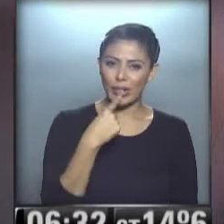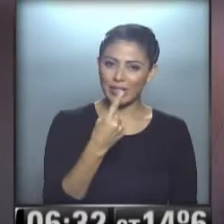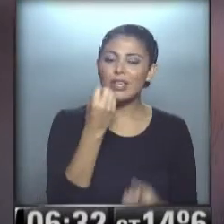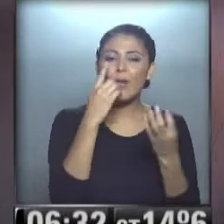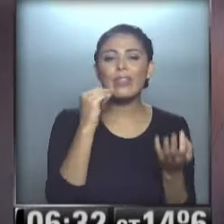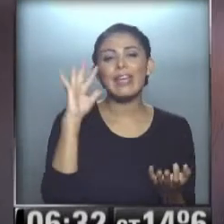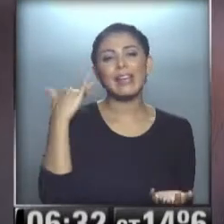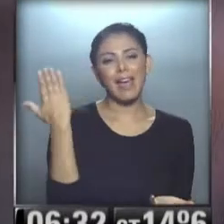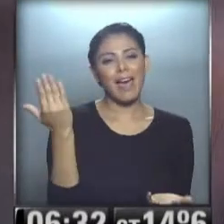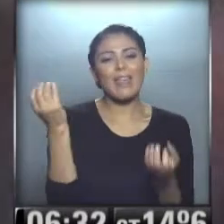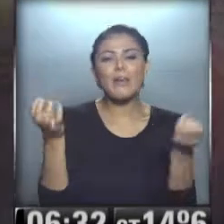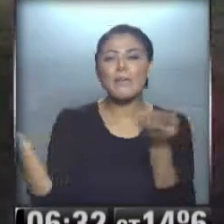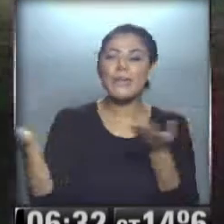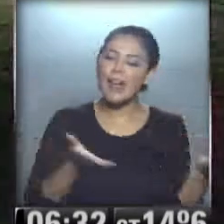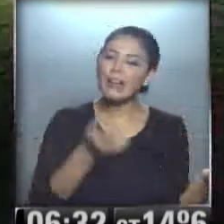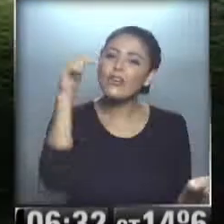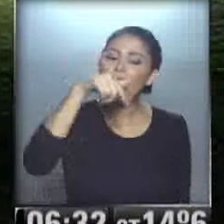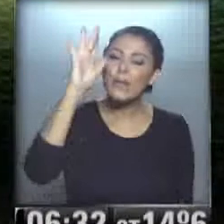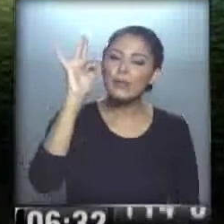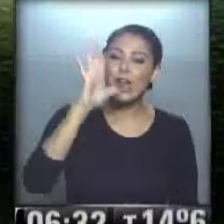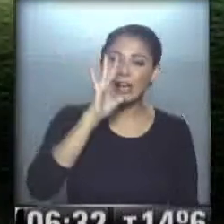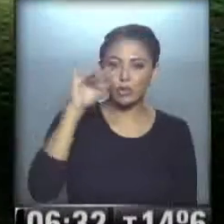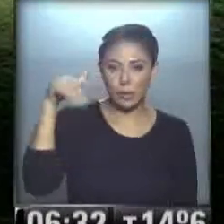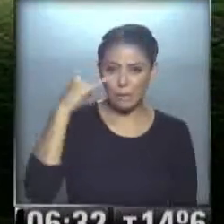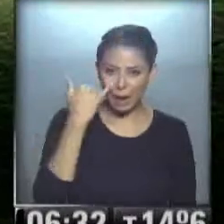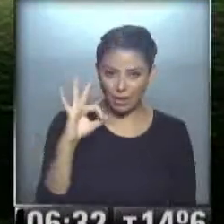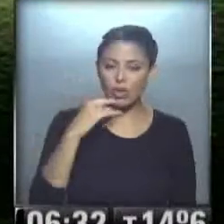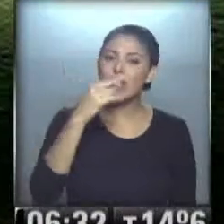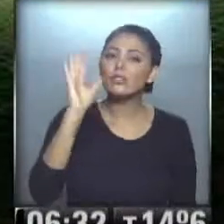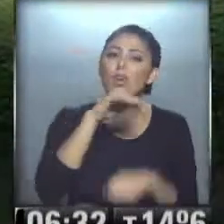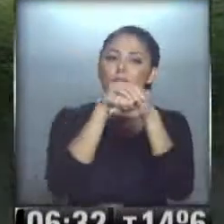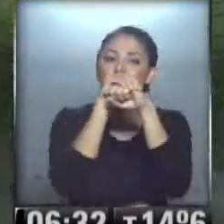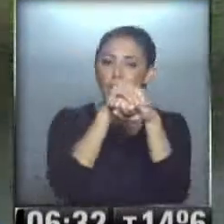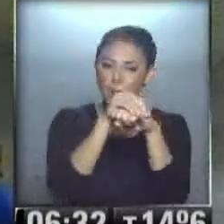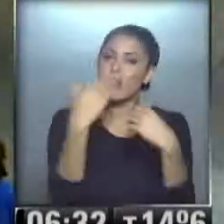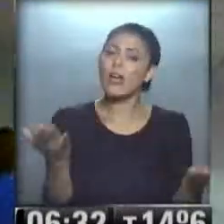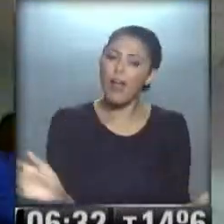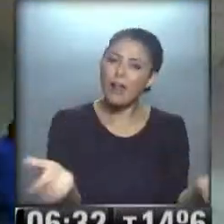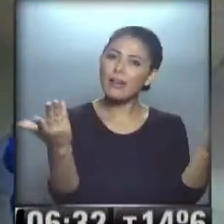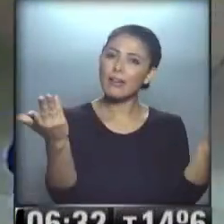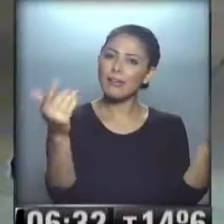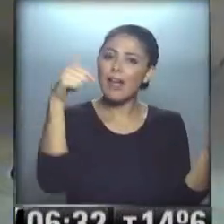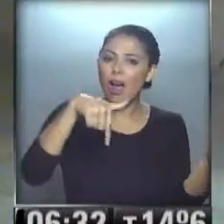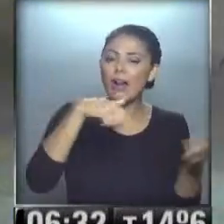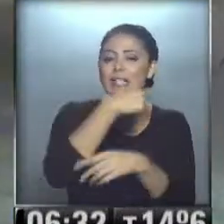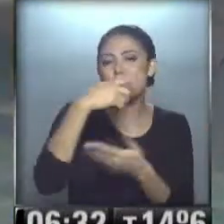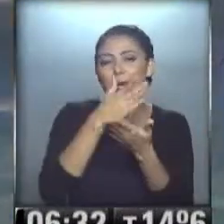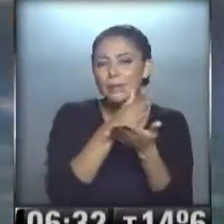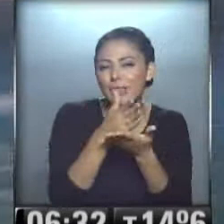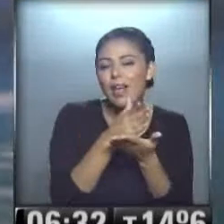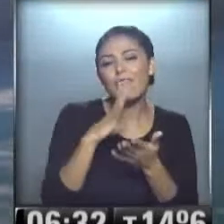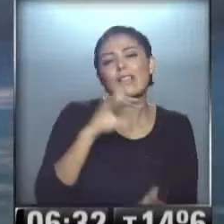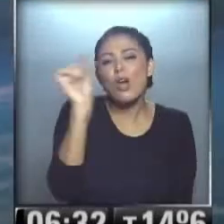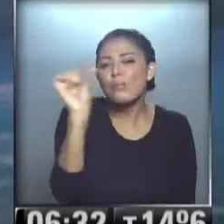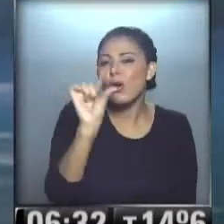muy buen día, bienvenidos a este miércoles 14 de mayo... ...le decimos a nuestros amigos, dale, levantate que estamos a mitad de semana... ...y falta